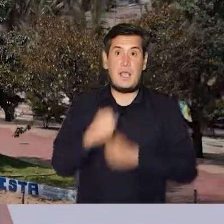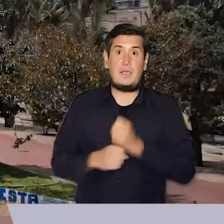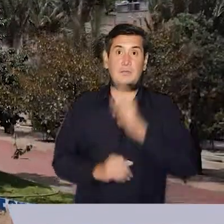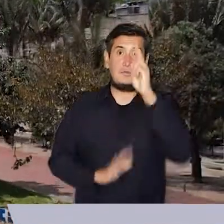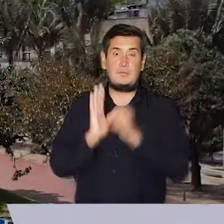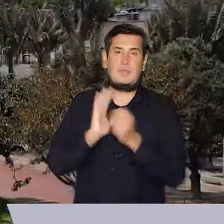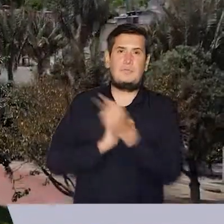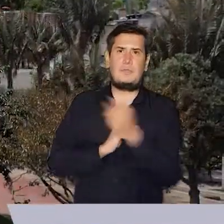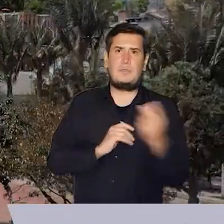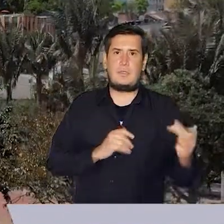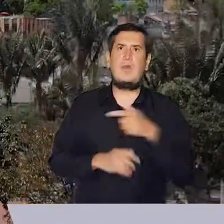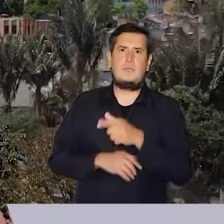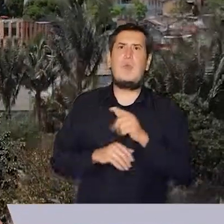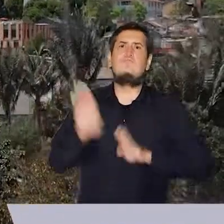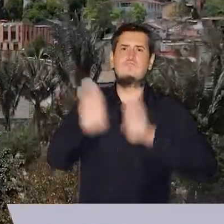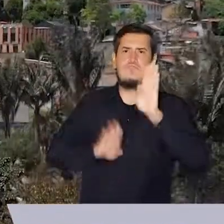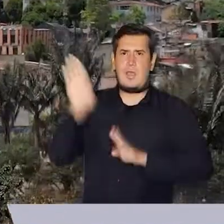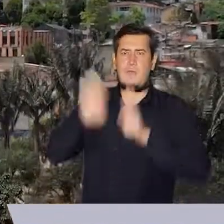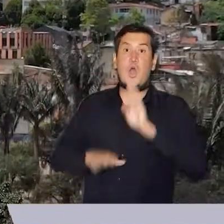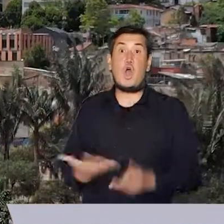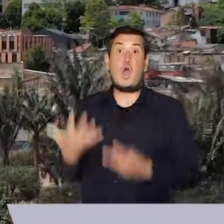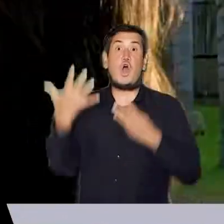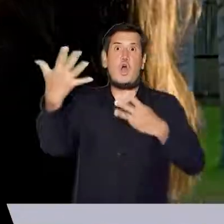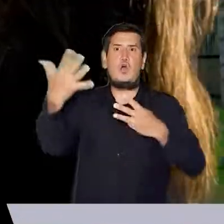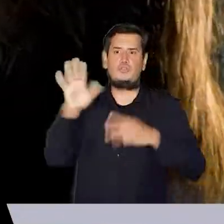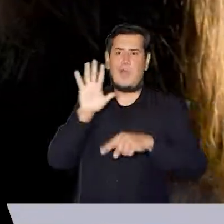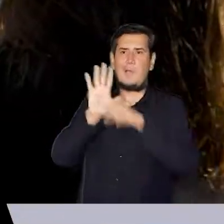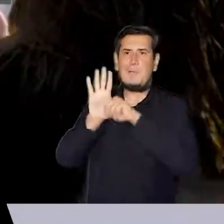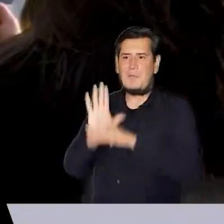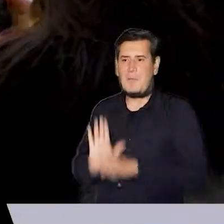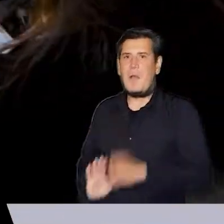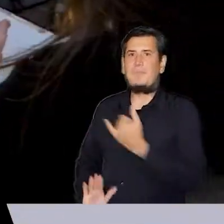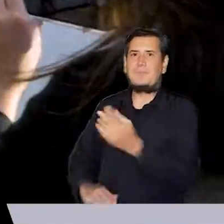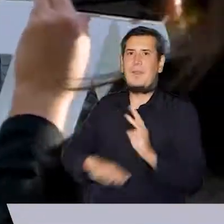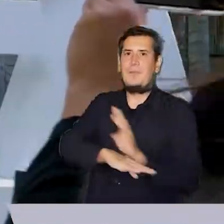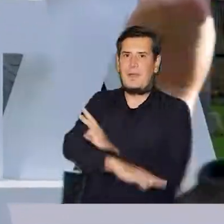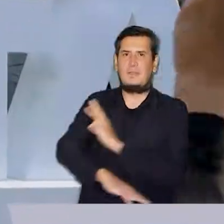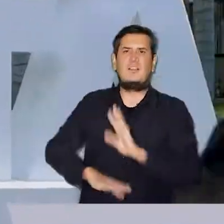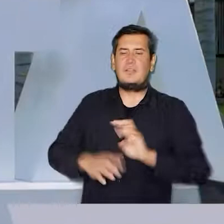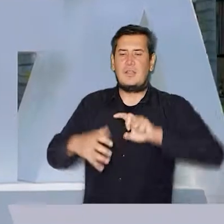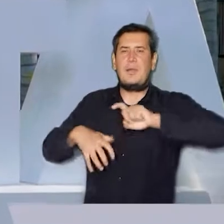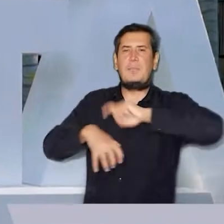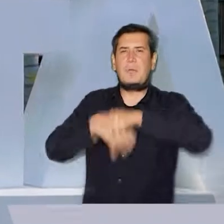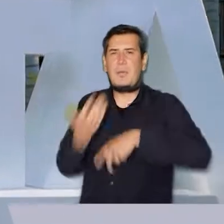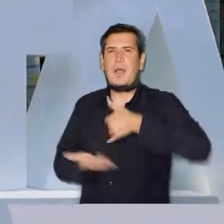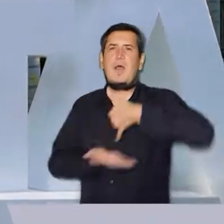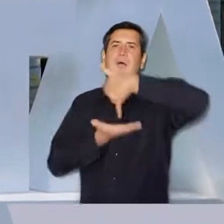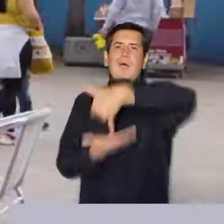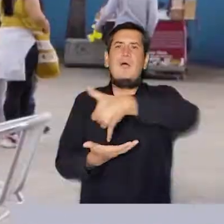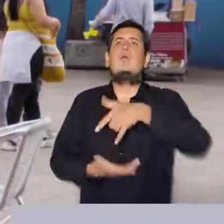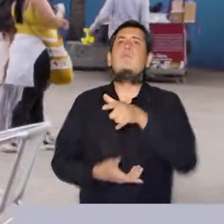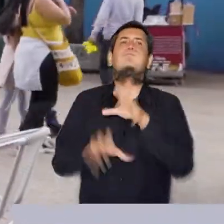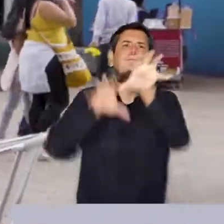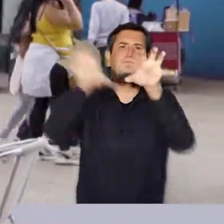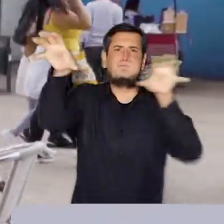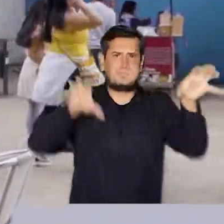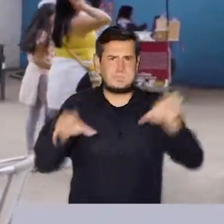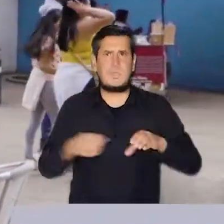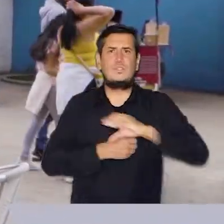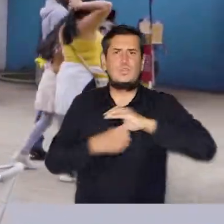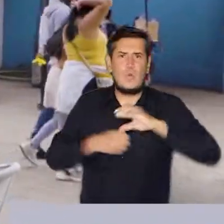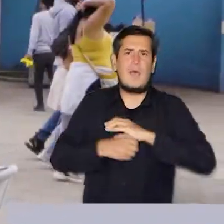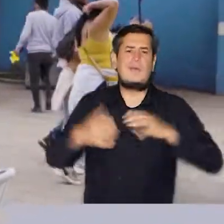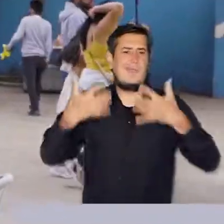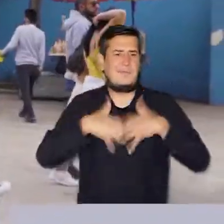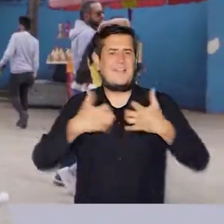2022 la ciudad logró 8 postulaciones en los World Travel Awards galardones que reconocen las mejores experiencias y el trabajo que los países, ciudades,